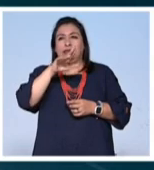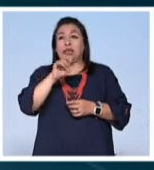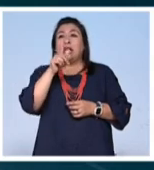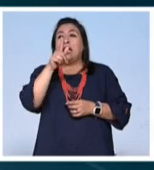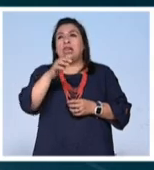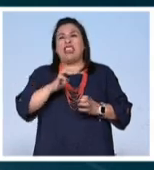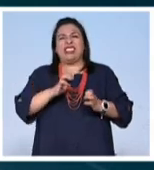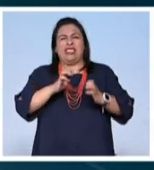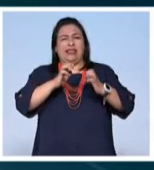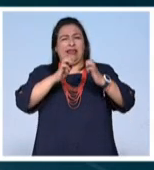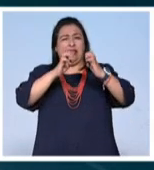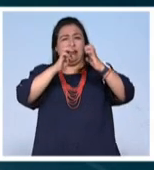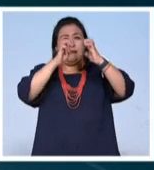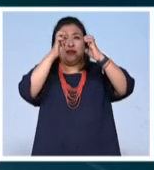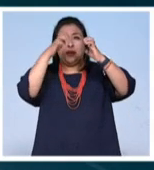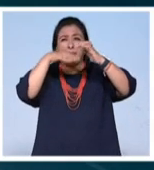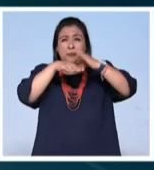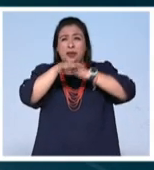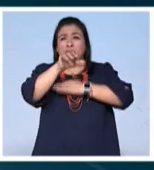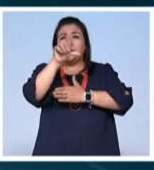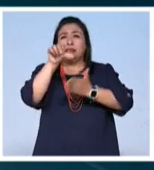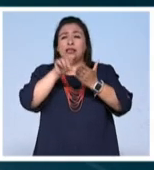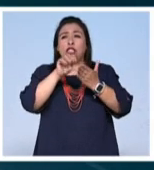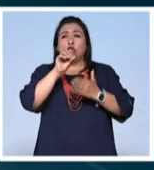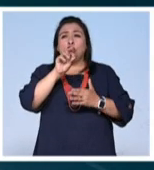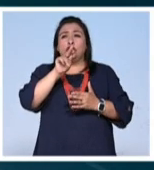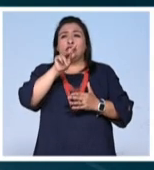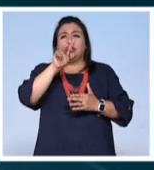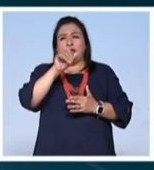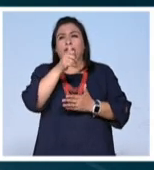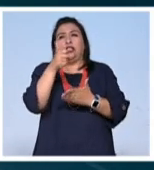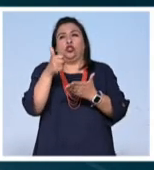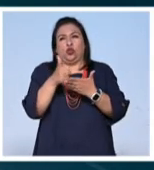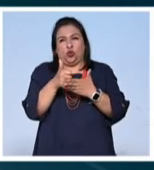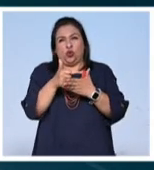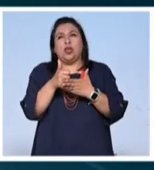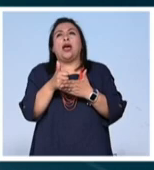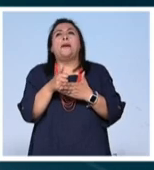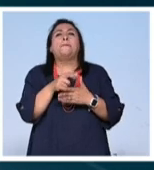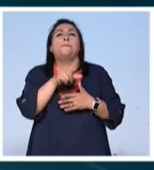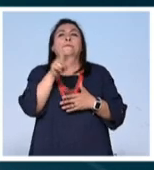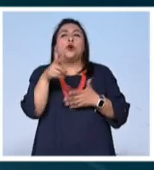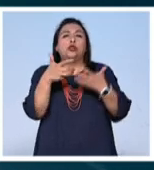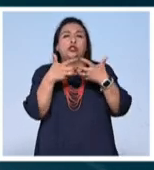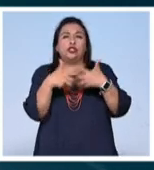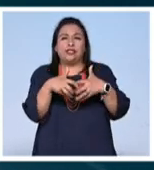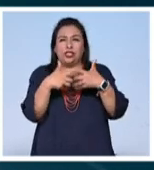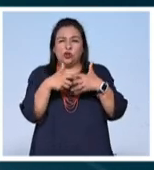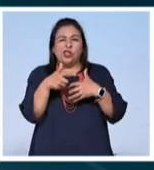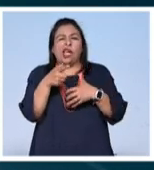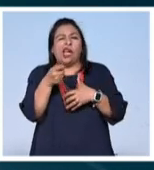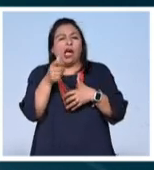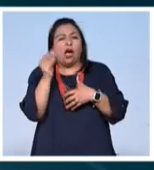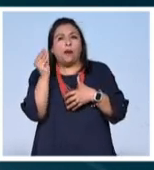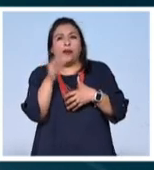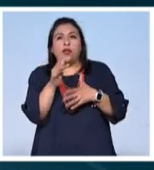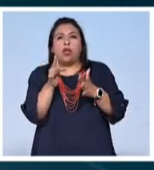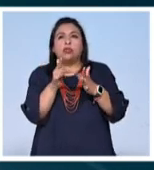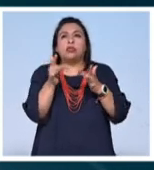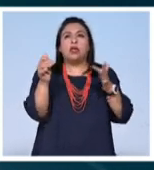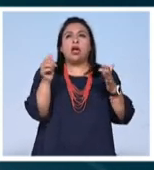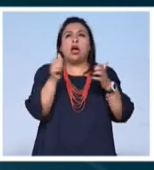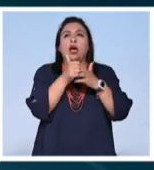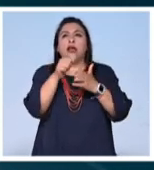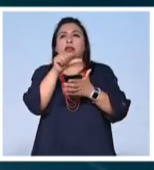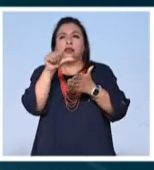rascacielos que es la puerta de entrada al centro de Ostrava una ciudad postindustrial casi abandonada y desconectada